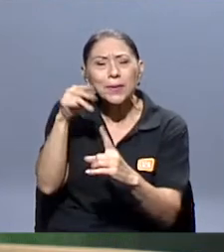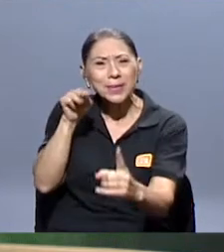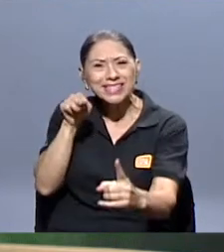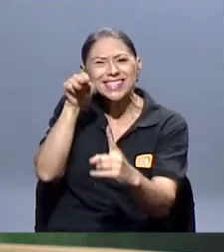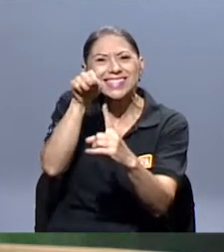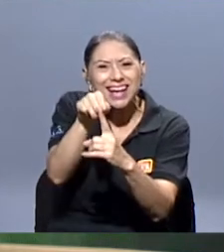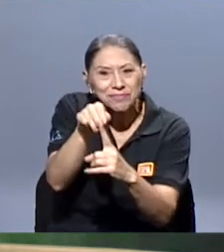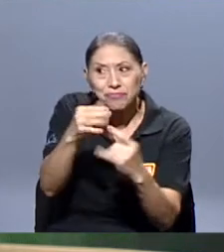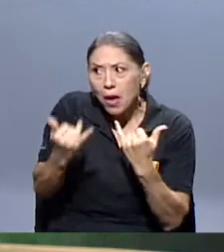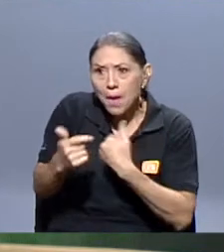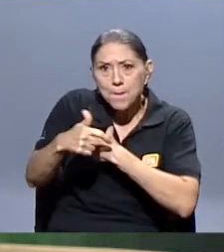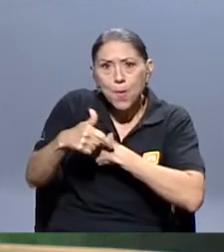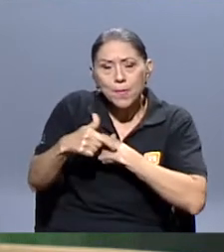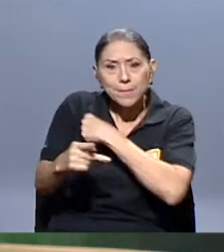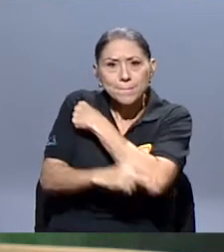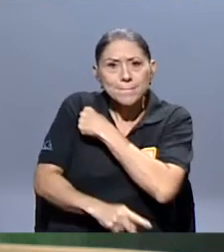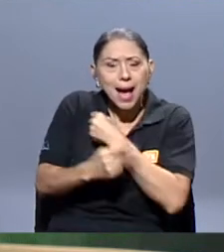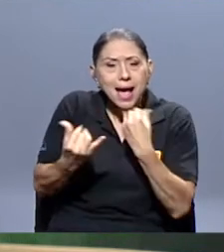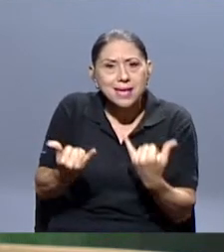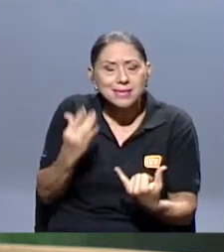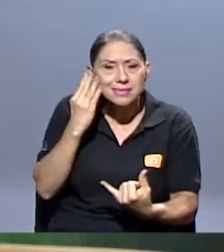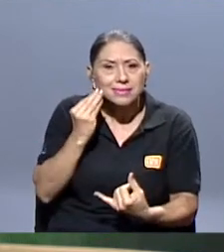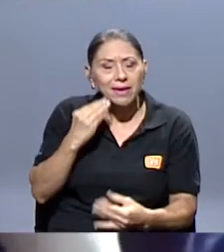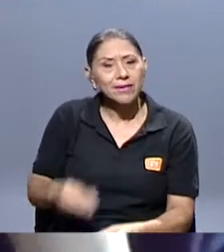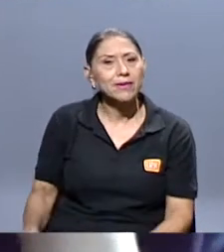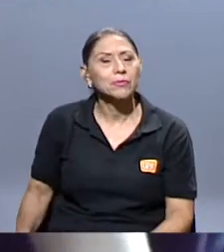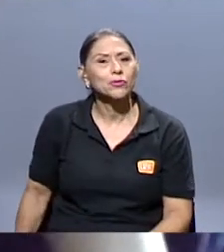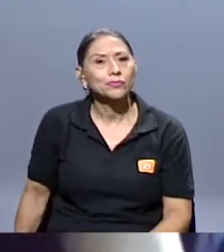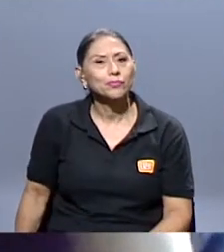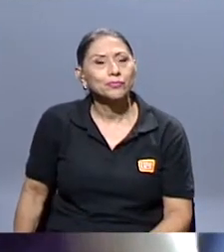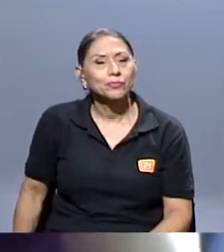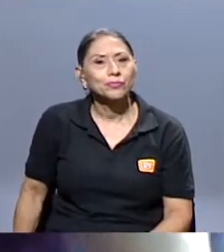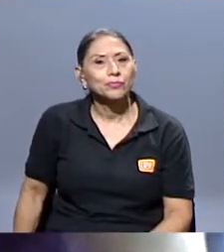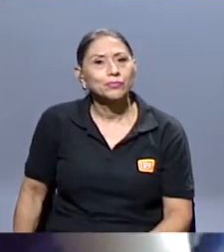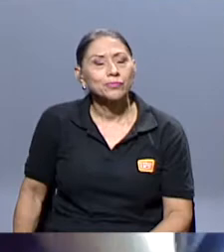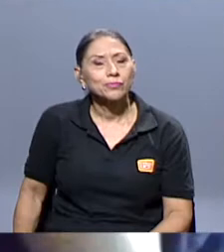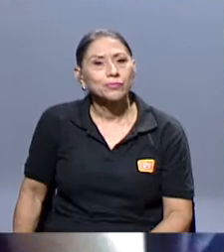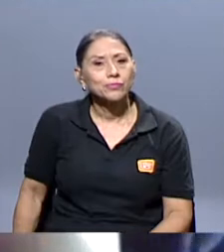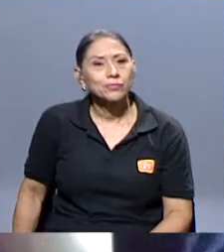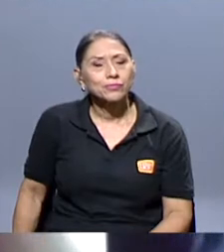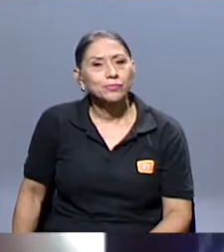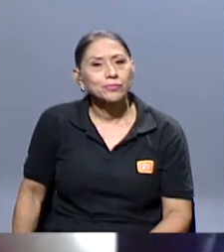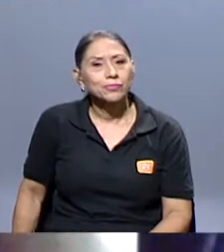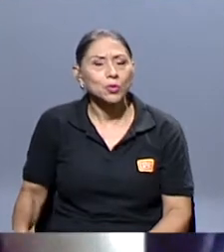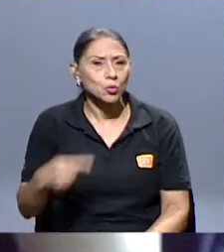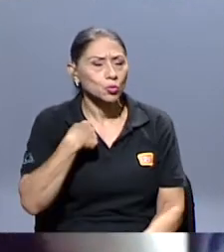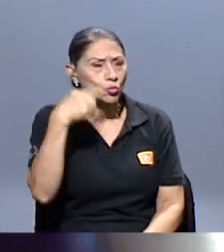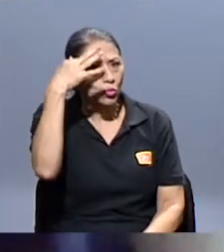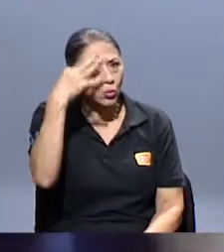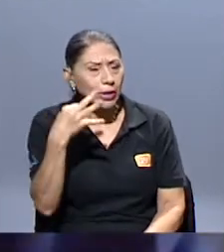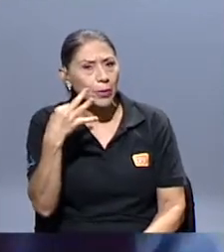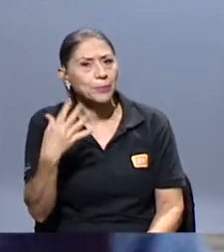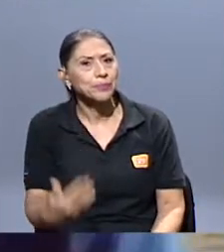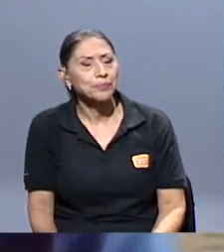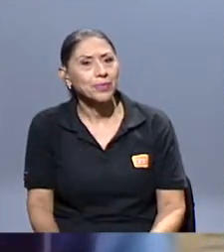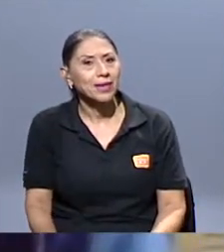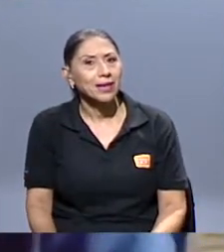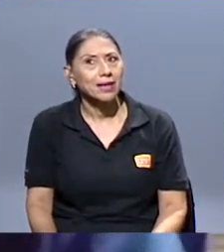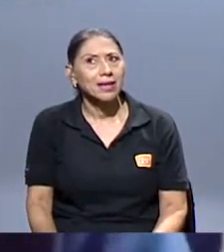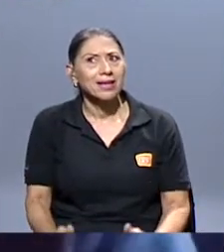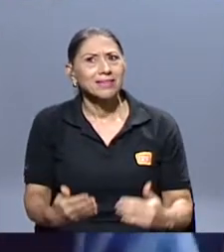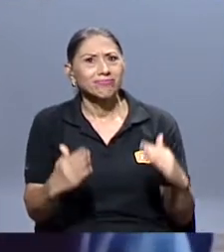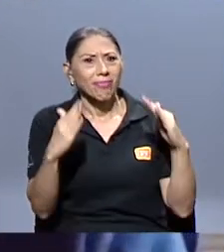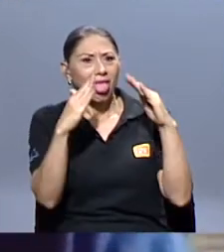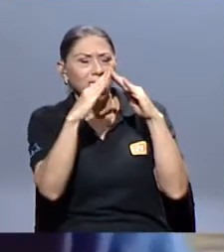sobre este momento país que vivimos. Yo creo que estar encerrado